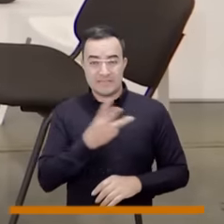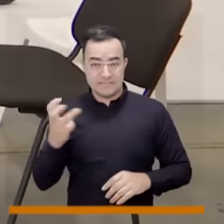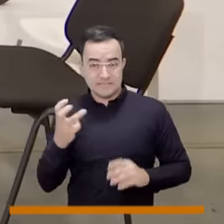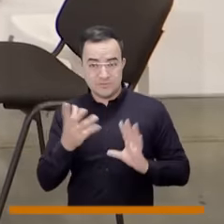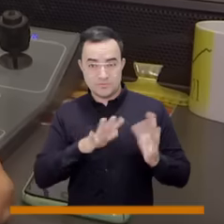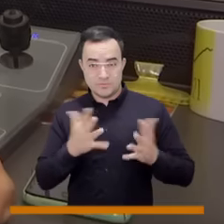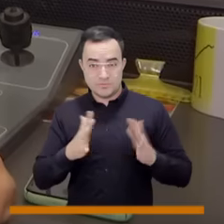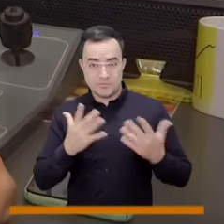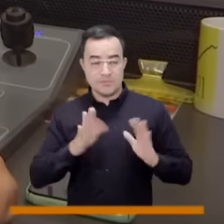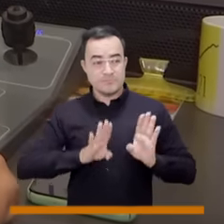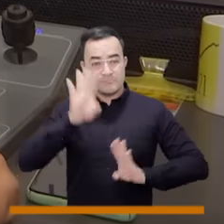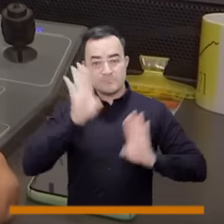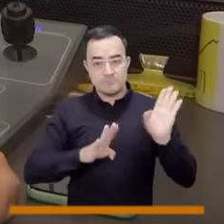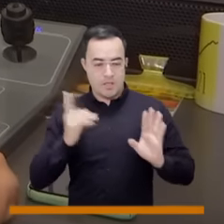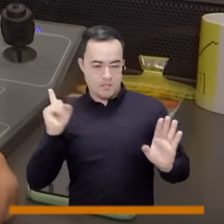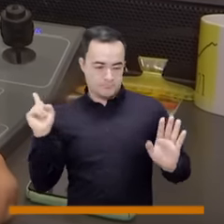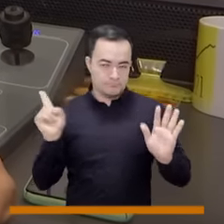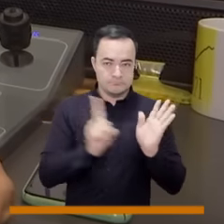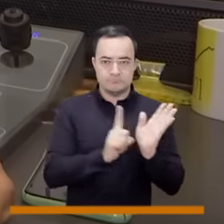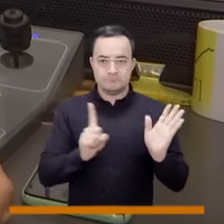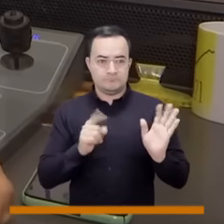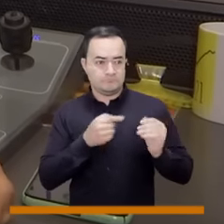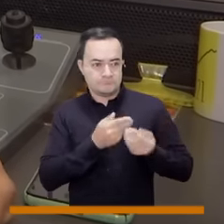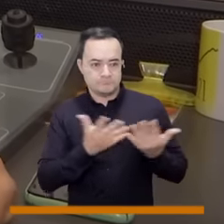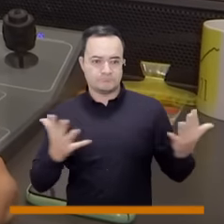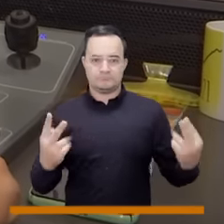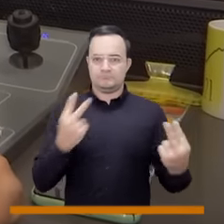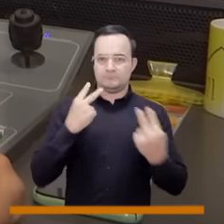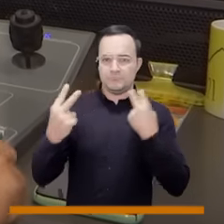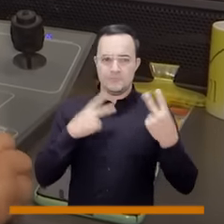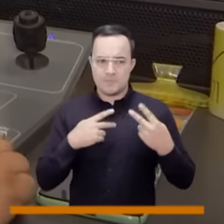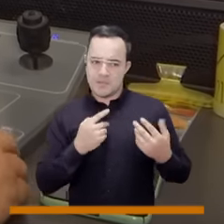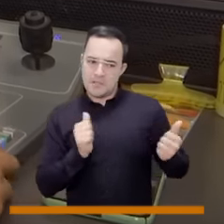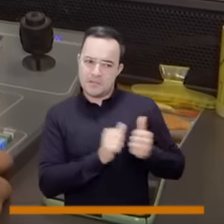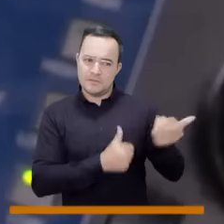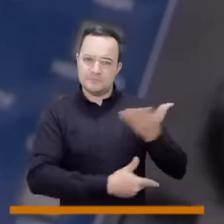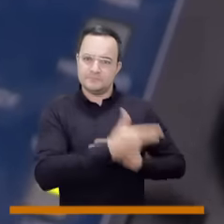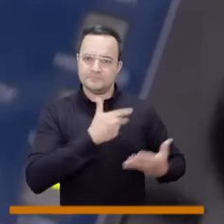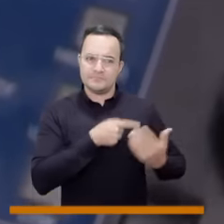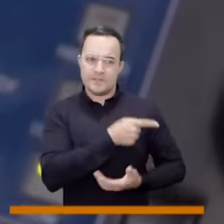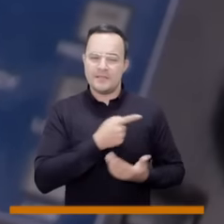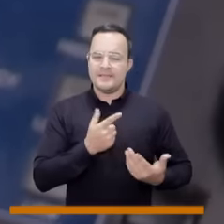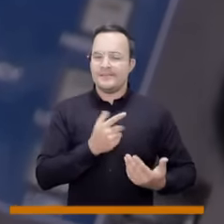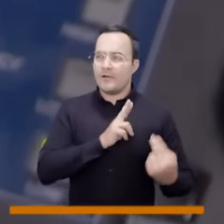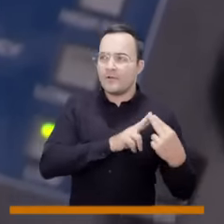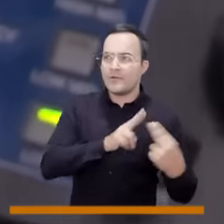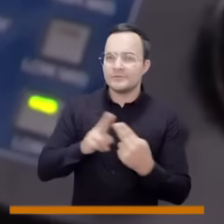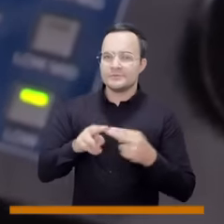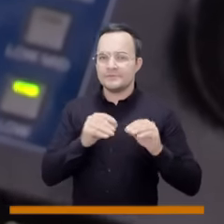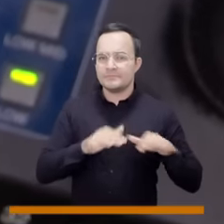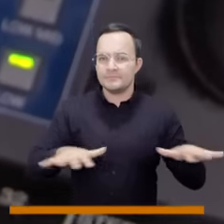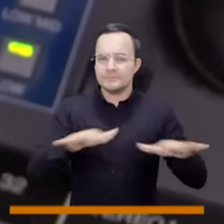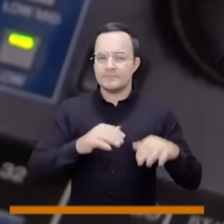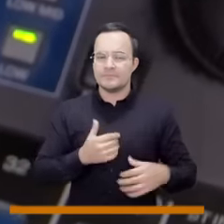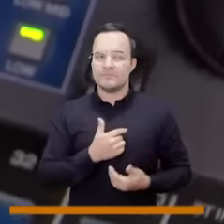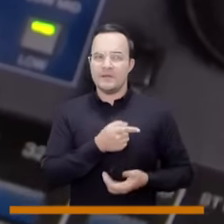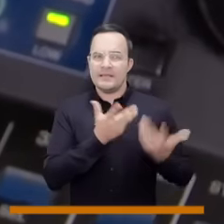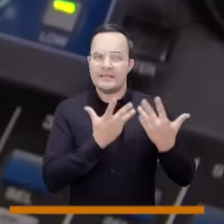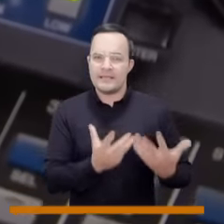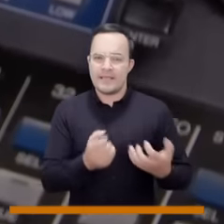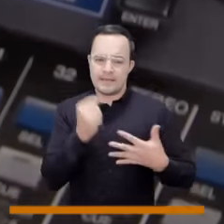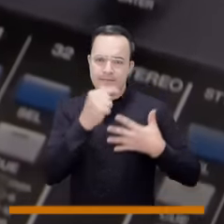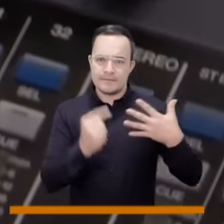candidatos que quieren representar a las comunidades, que tienen un trabajo consolidado, que tienen un trabajo y un ejercicio en medio del